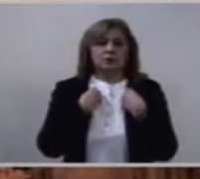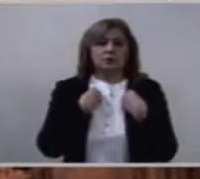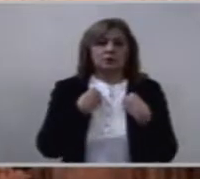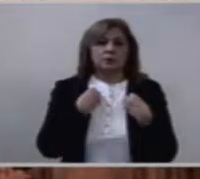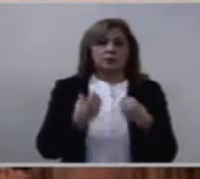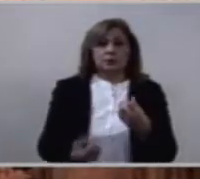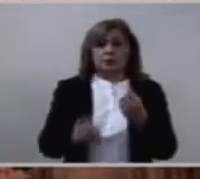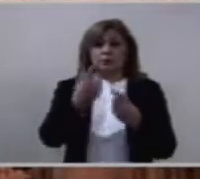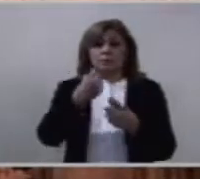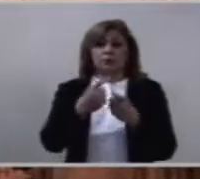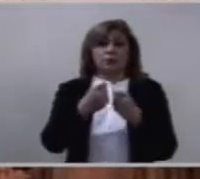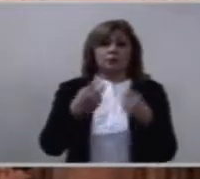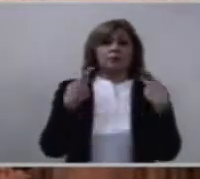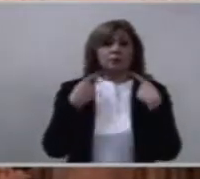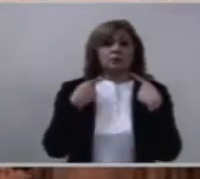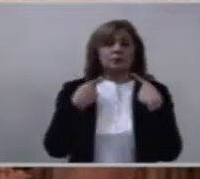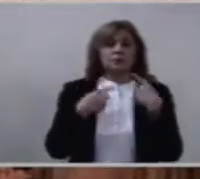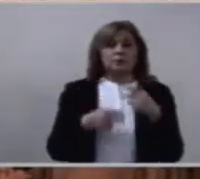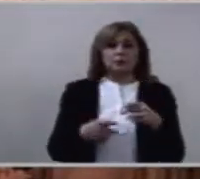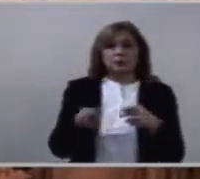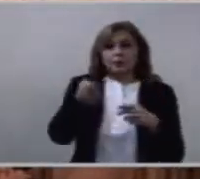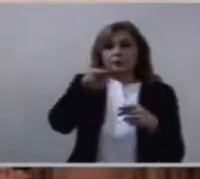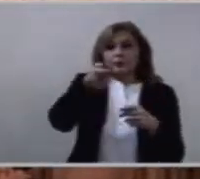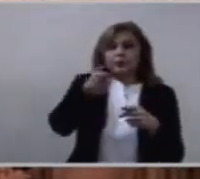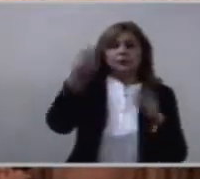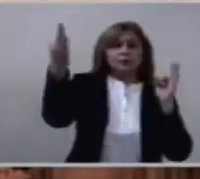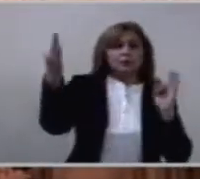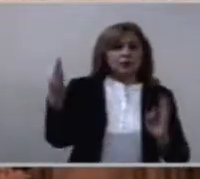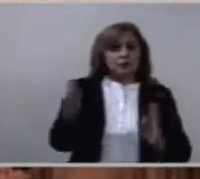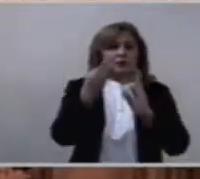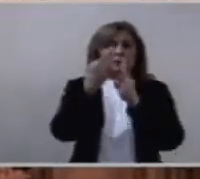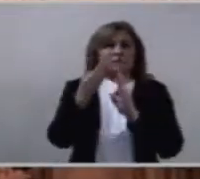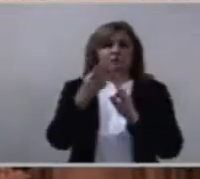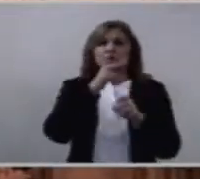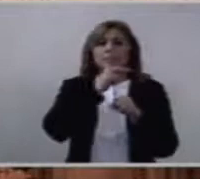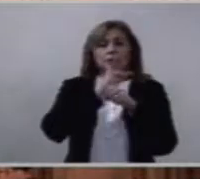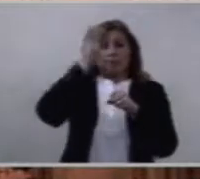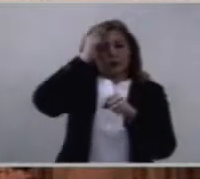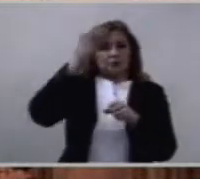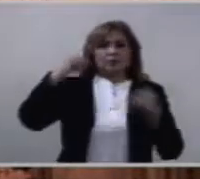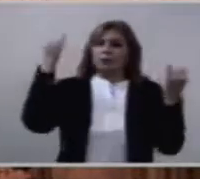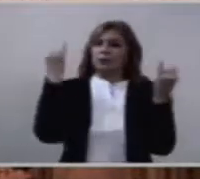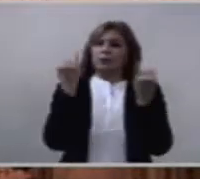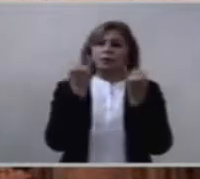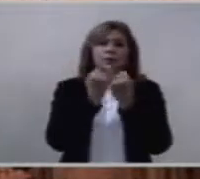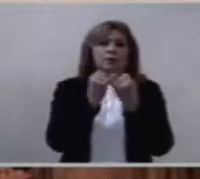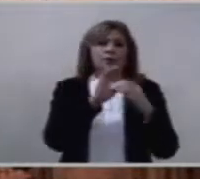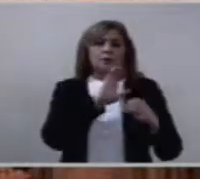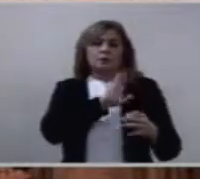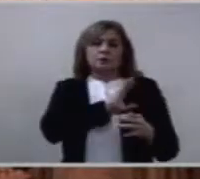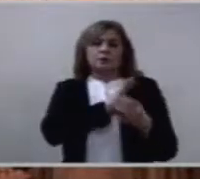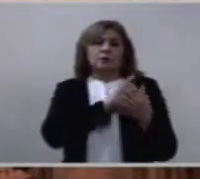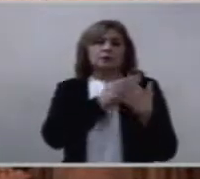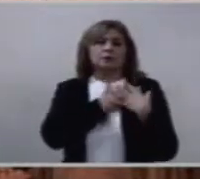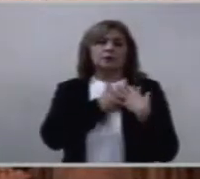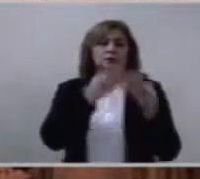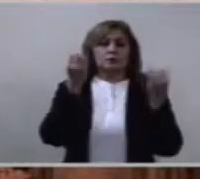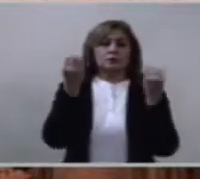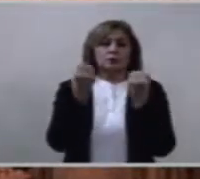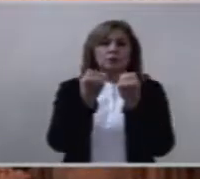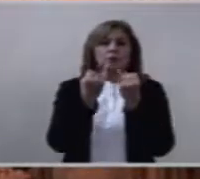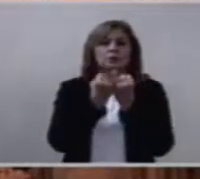A todos, sin excepción, nos regala el mismo